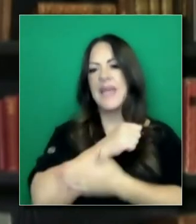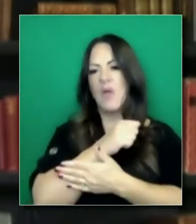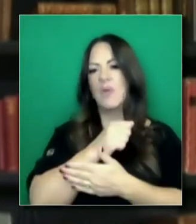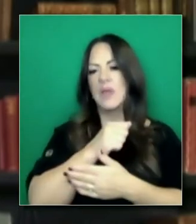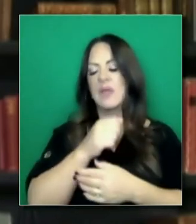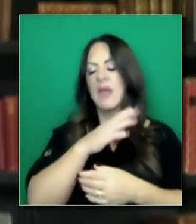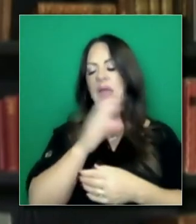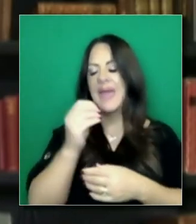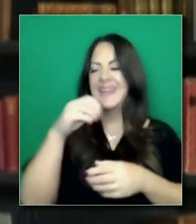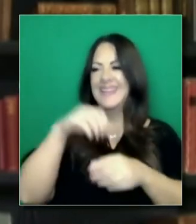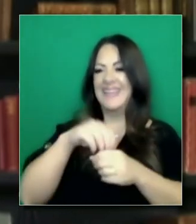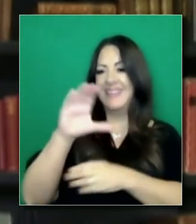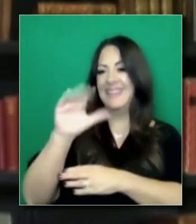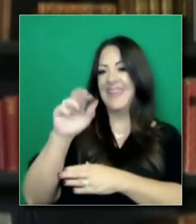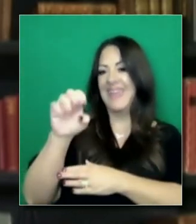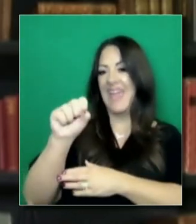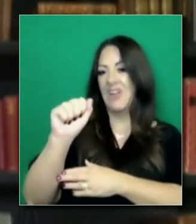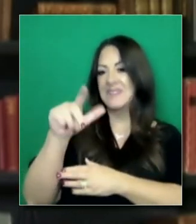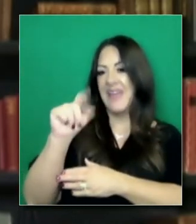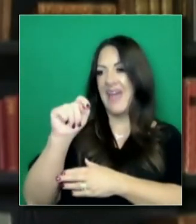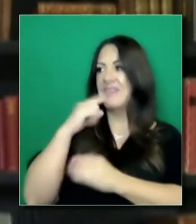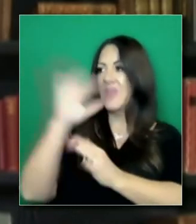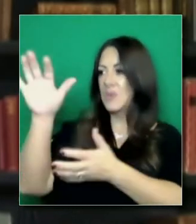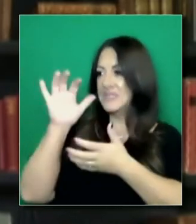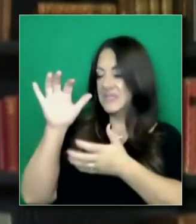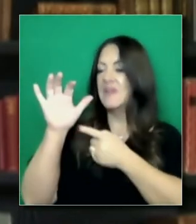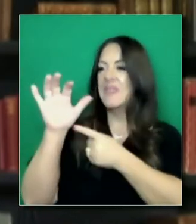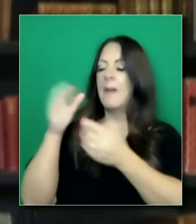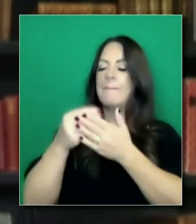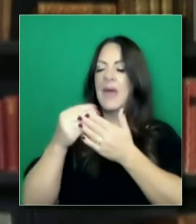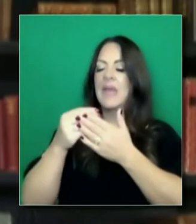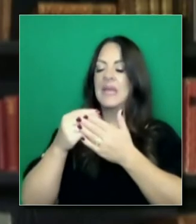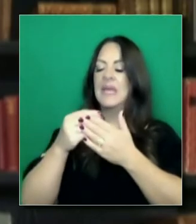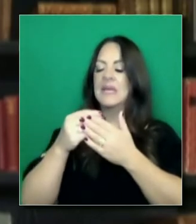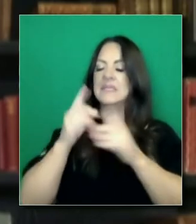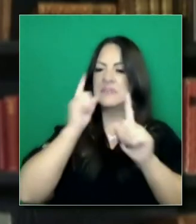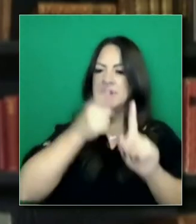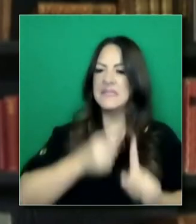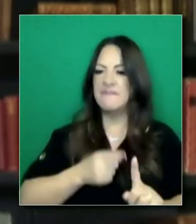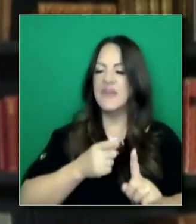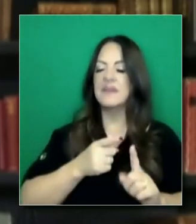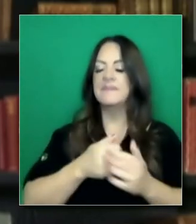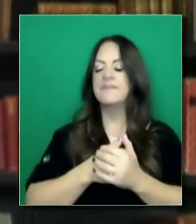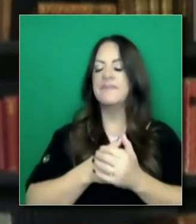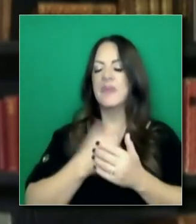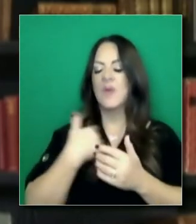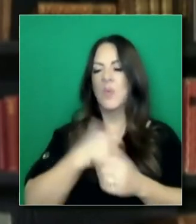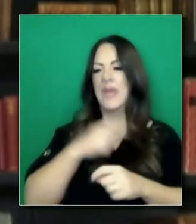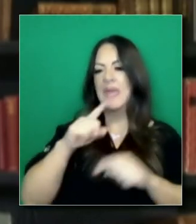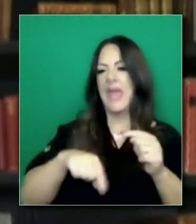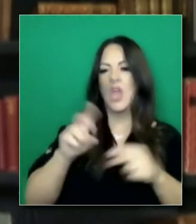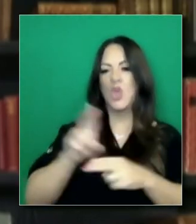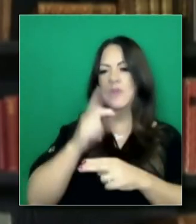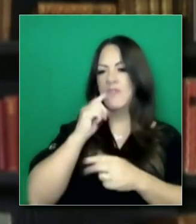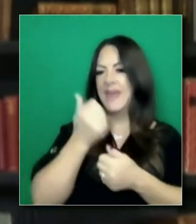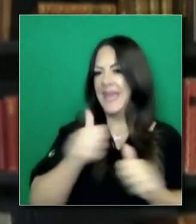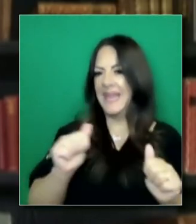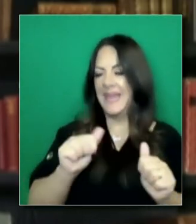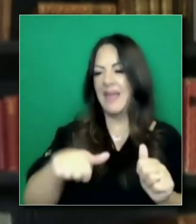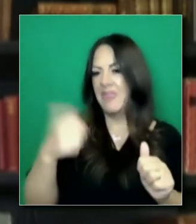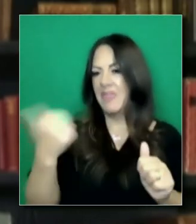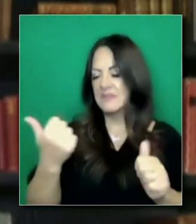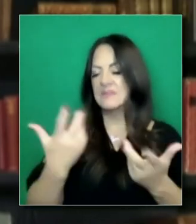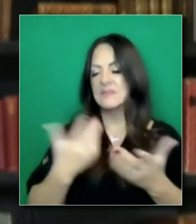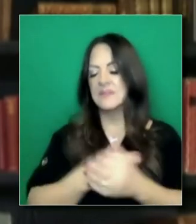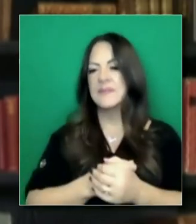proporcionado en esta ley CARES Act y el nuevo estímulo. cuanto a la data, en